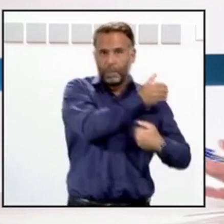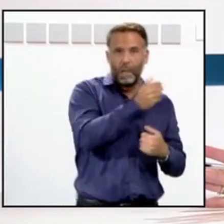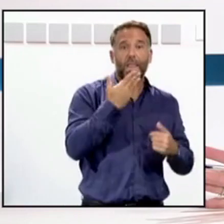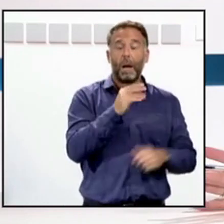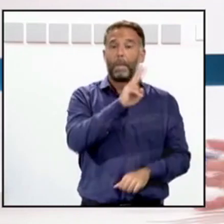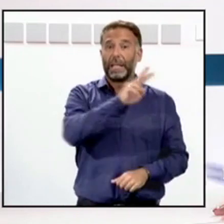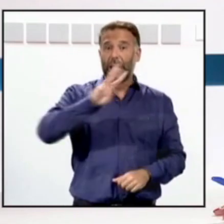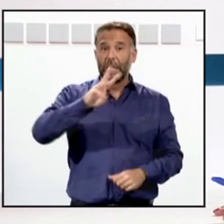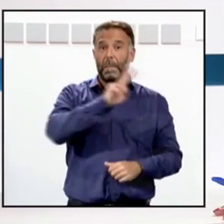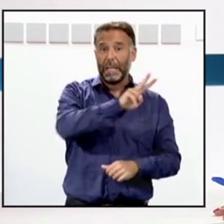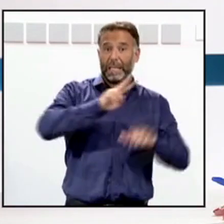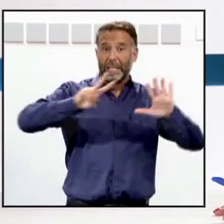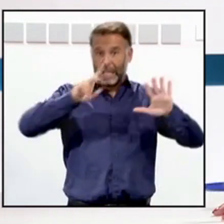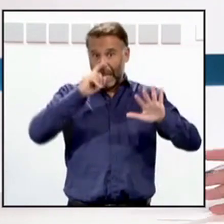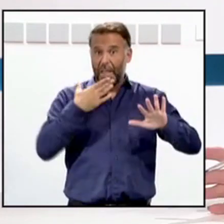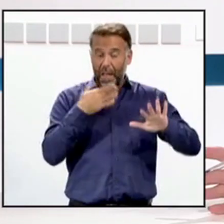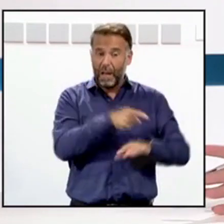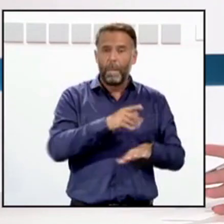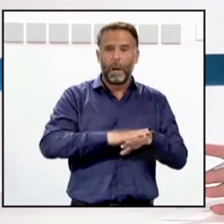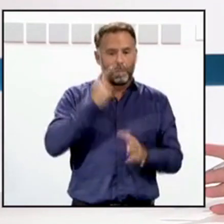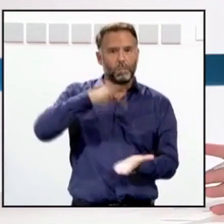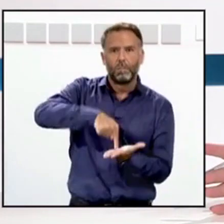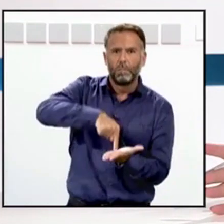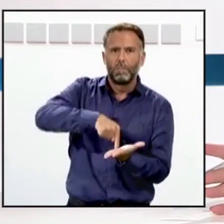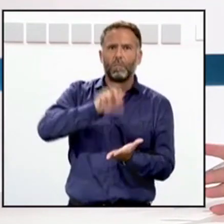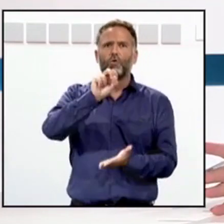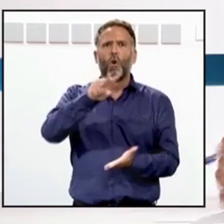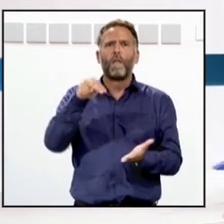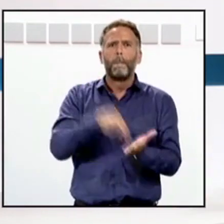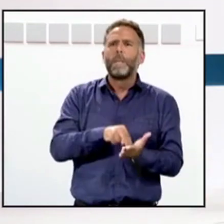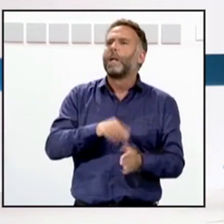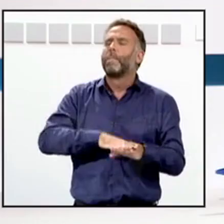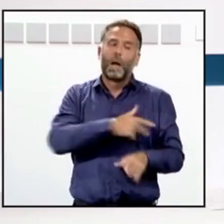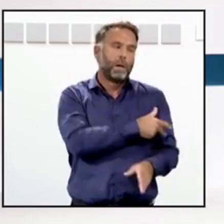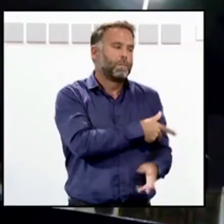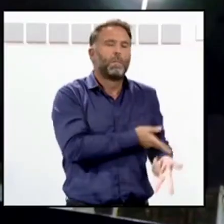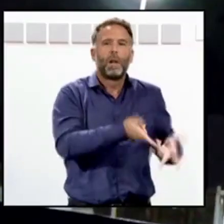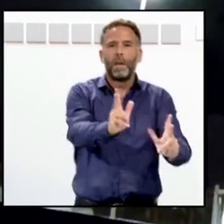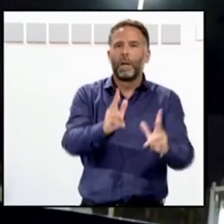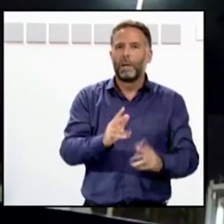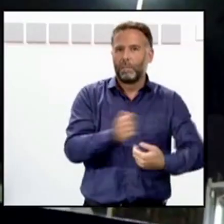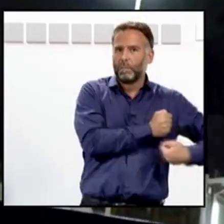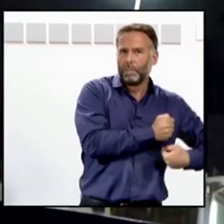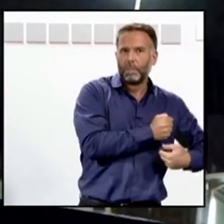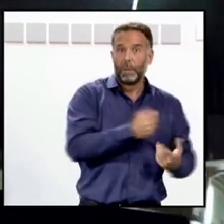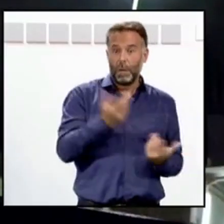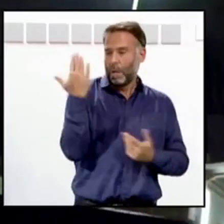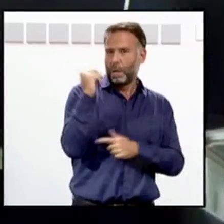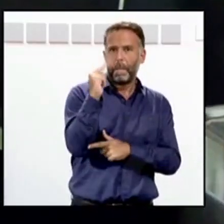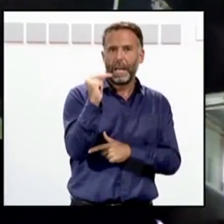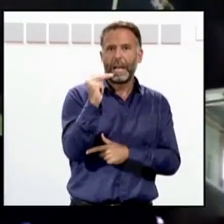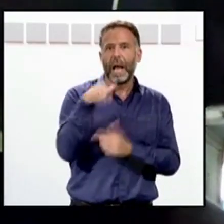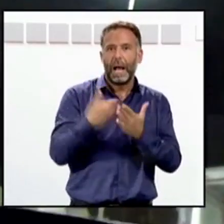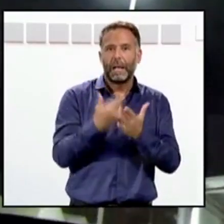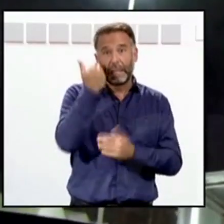23 y 27 años a los que exigieron 12.000 euros para liberarlos. Los hechos tuvieron lugar en la madrugada del viernes al